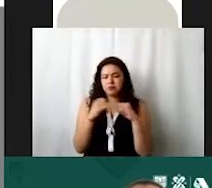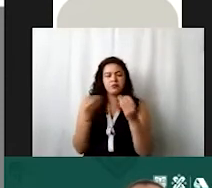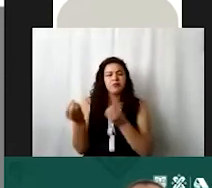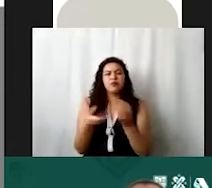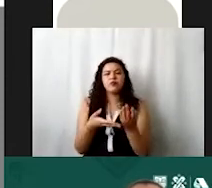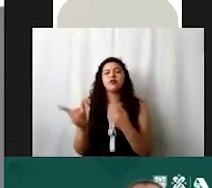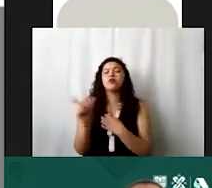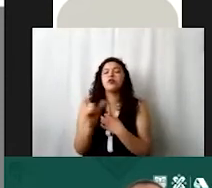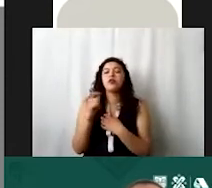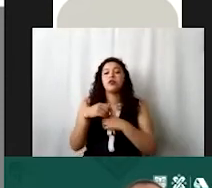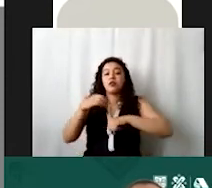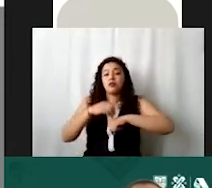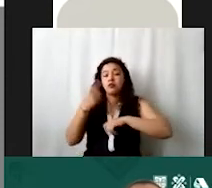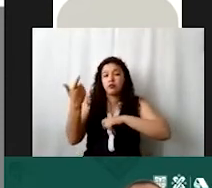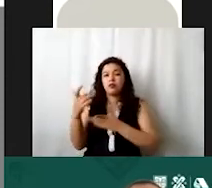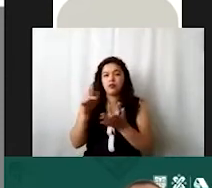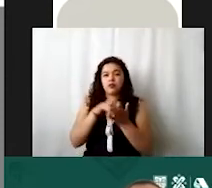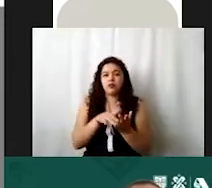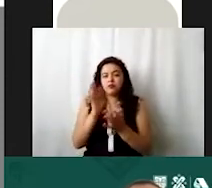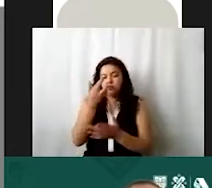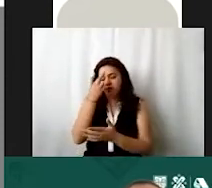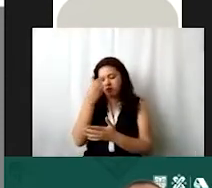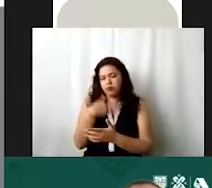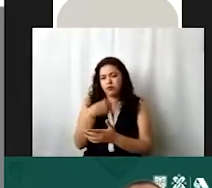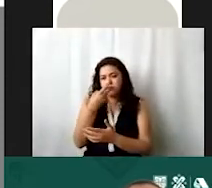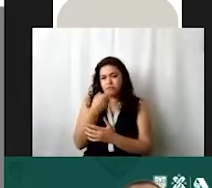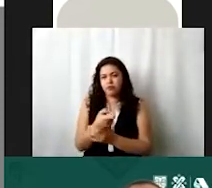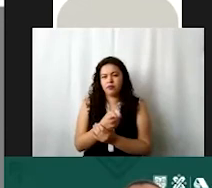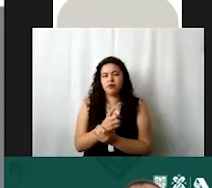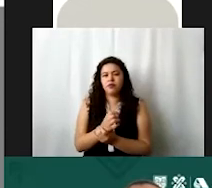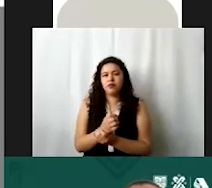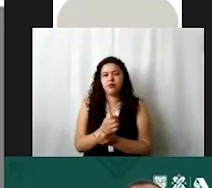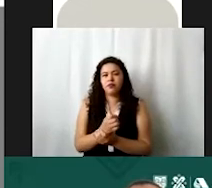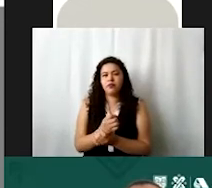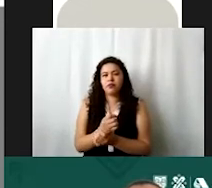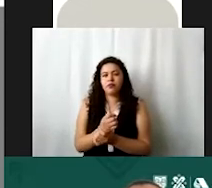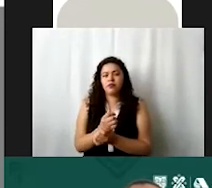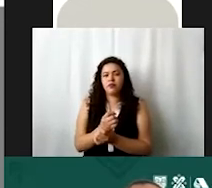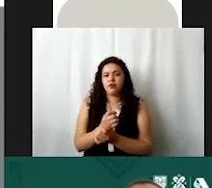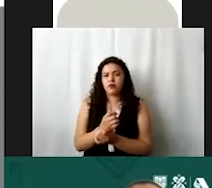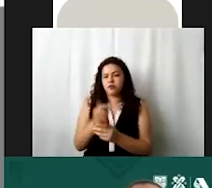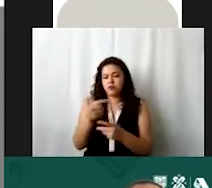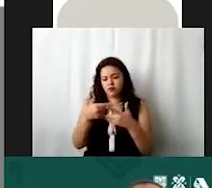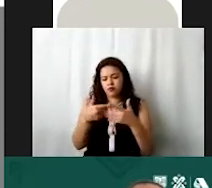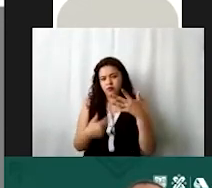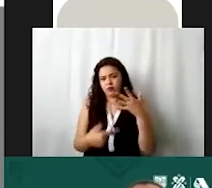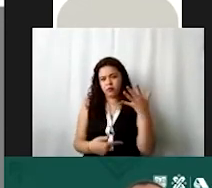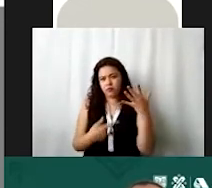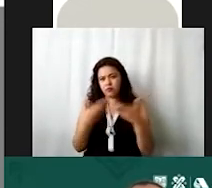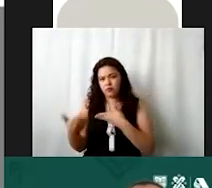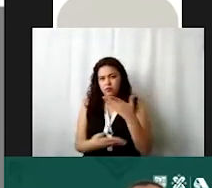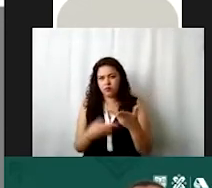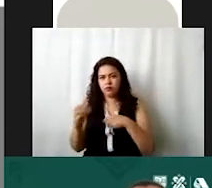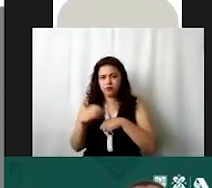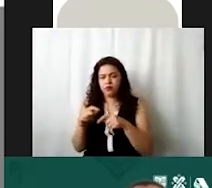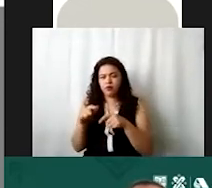ustedes seleccionen apoyo económico se acuerdan que les decía aquí les va a aparecer una serie de opciones de los servicios que va a incluir